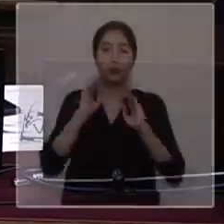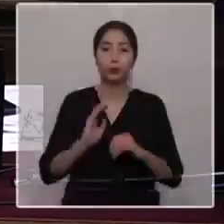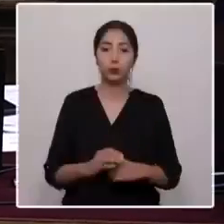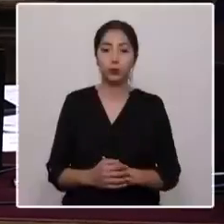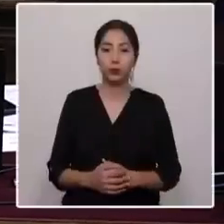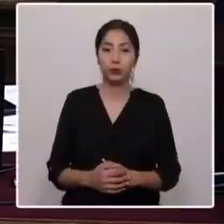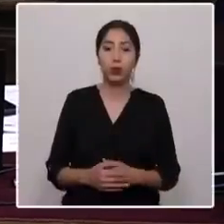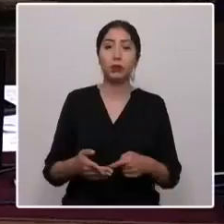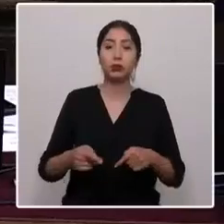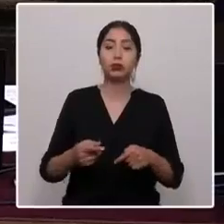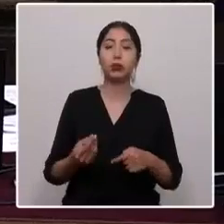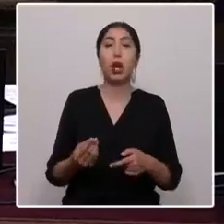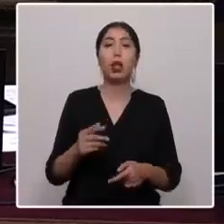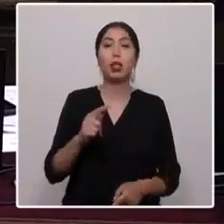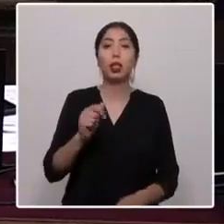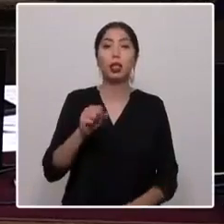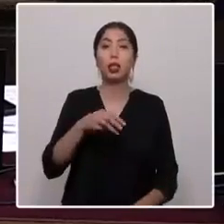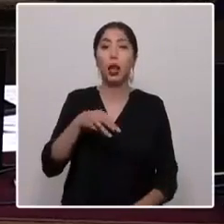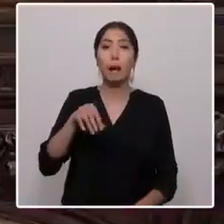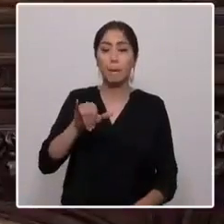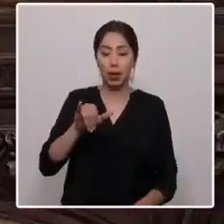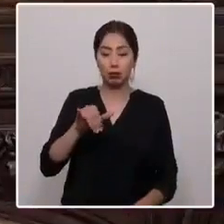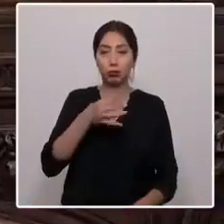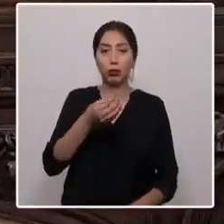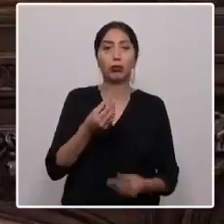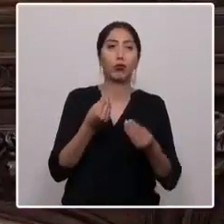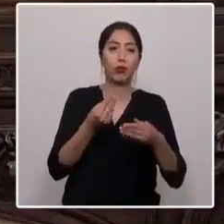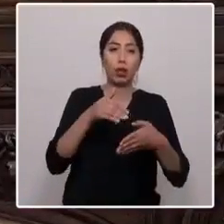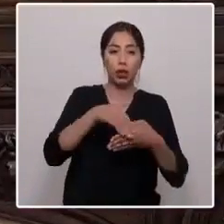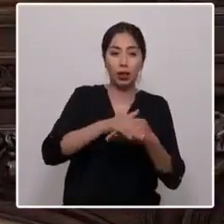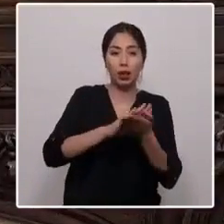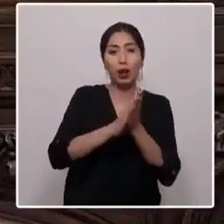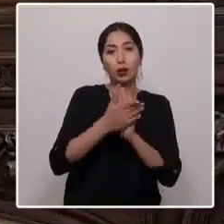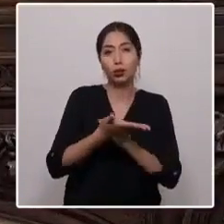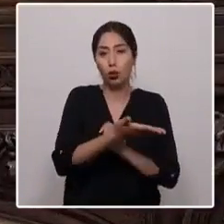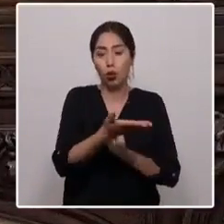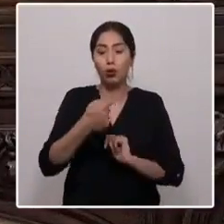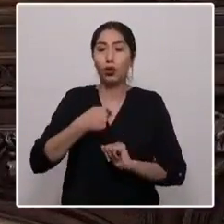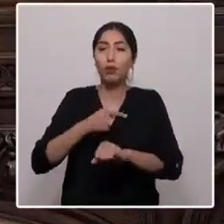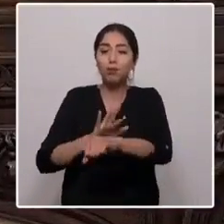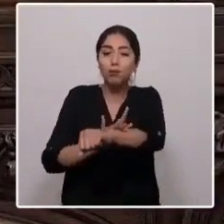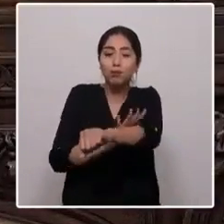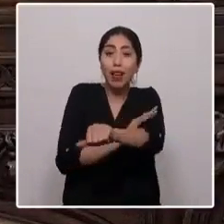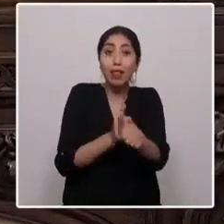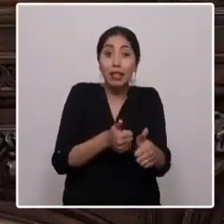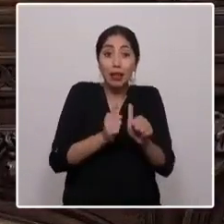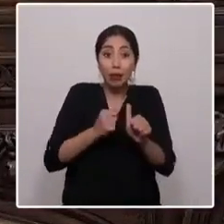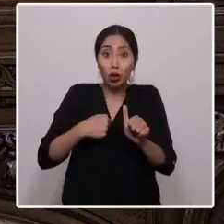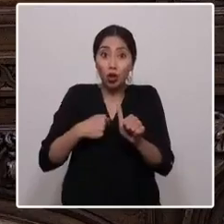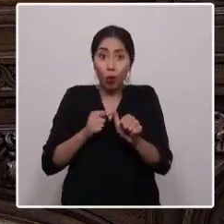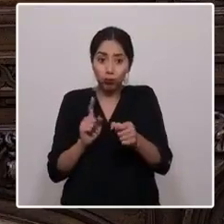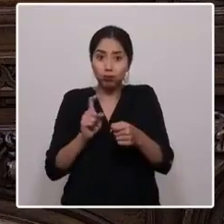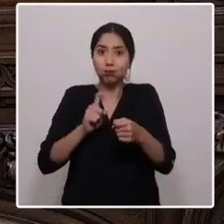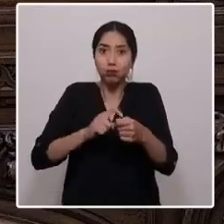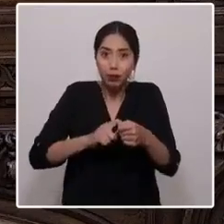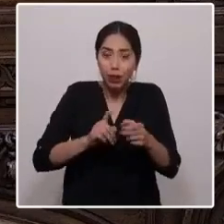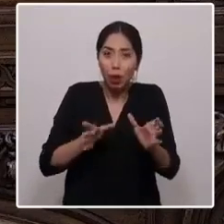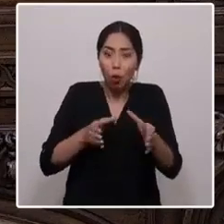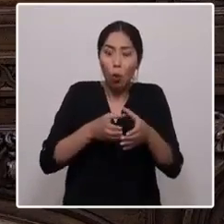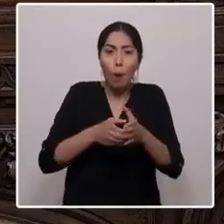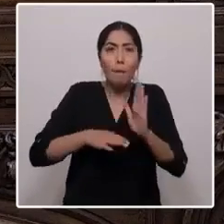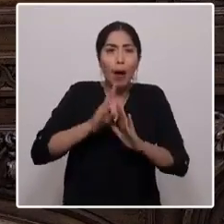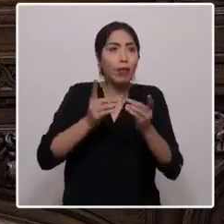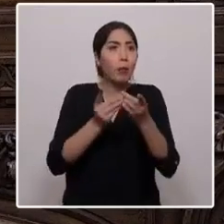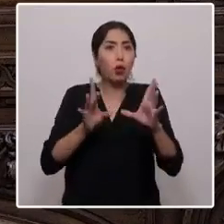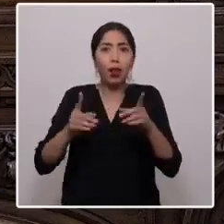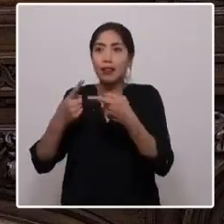entusiasmada, agradecida y desafiada de ser parte del órgano más democrático y diverso que hemos tenido en la historia